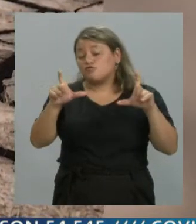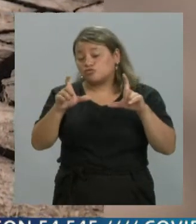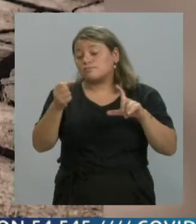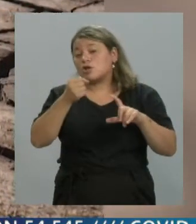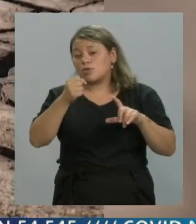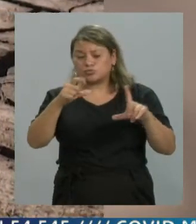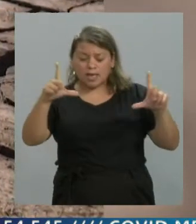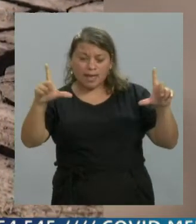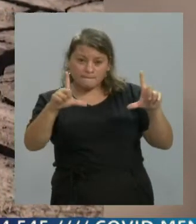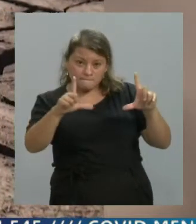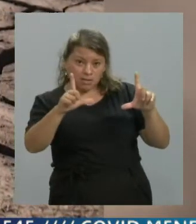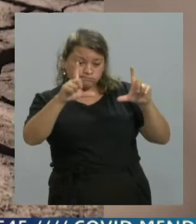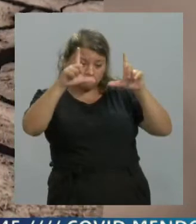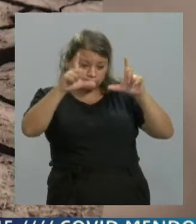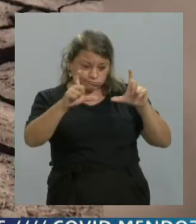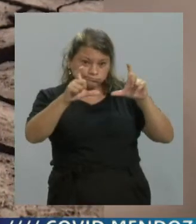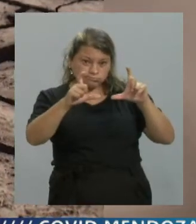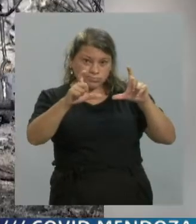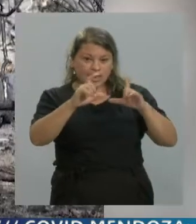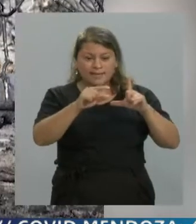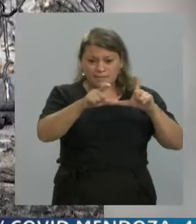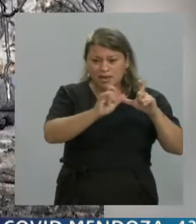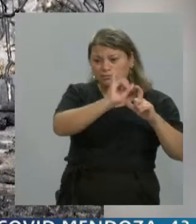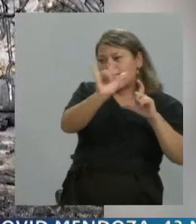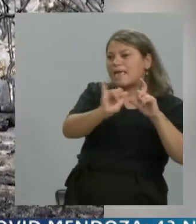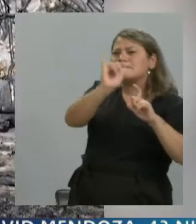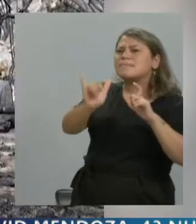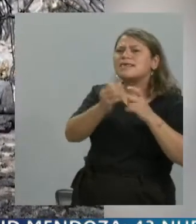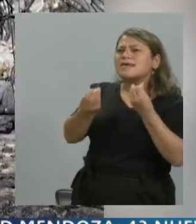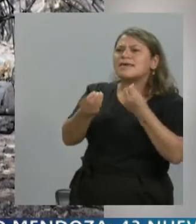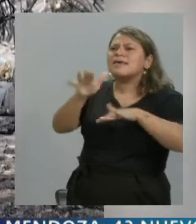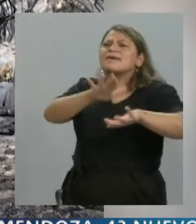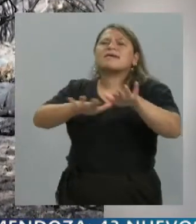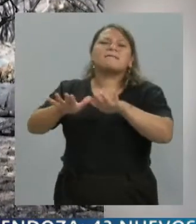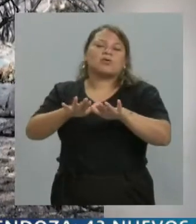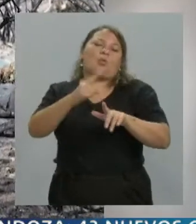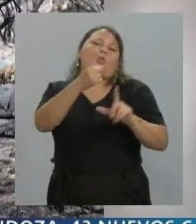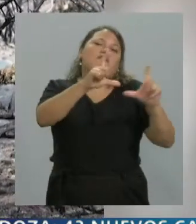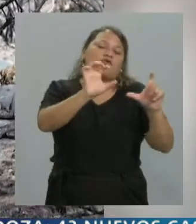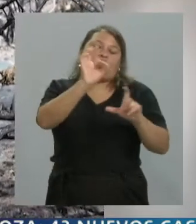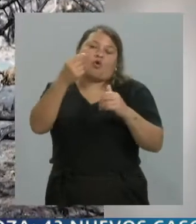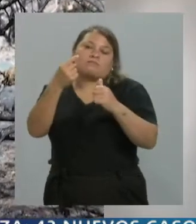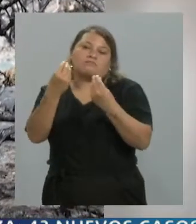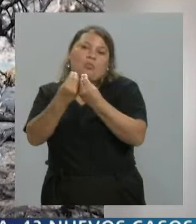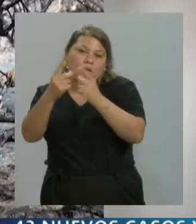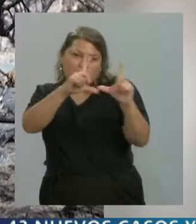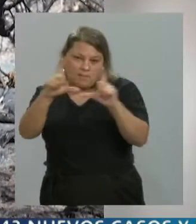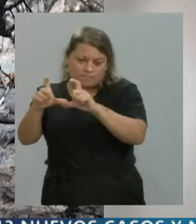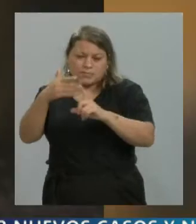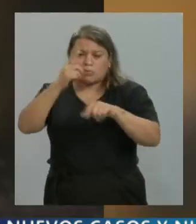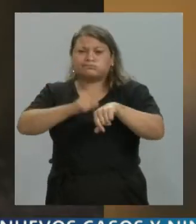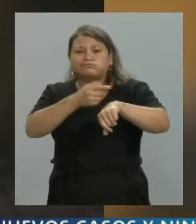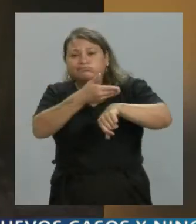que sintetice lo que sucedió. Una o varias. Después con el tiempo, me imagino Coco, con esto